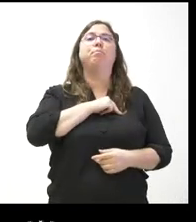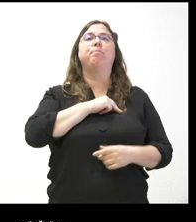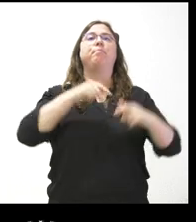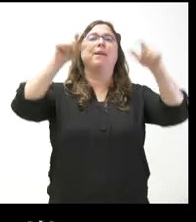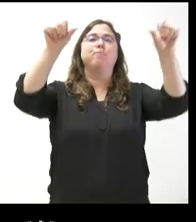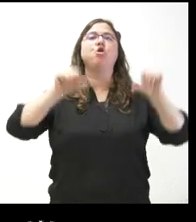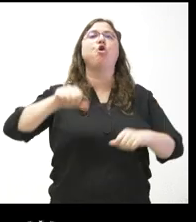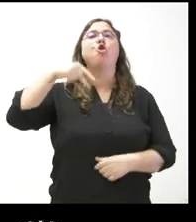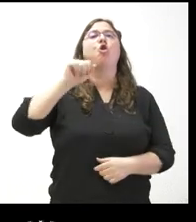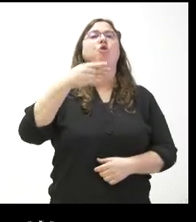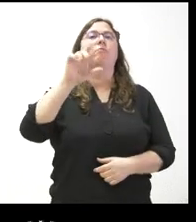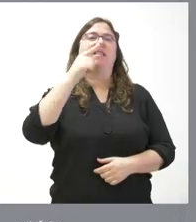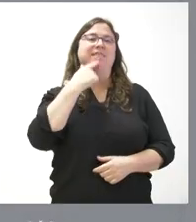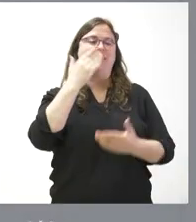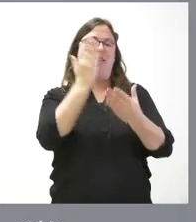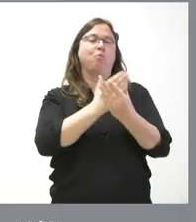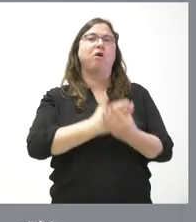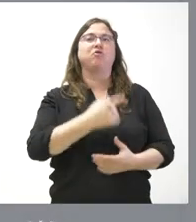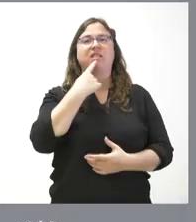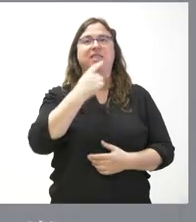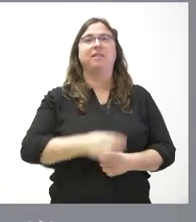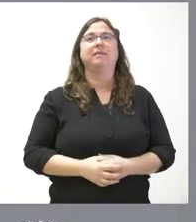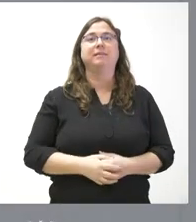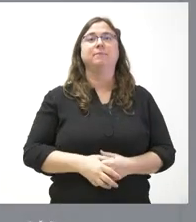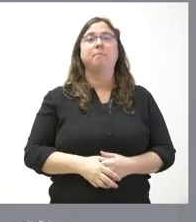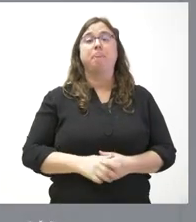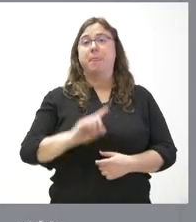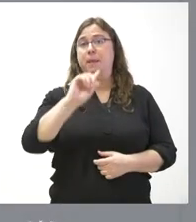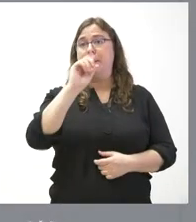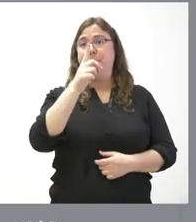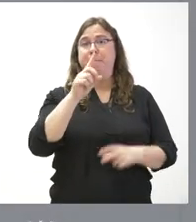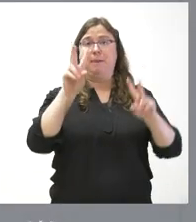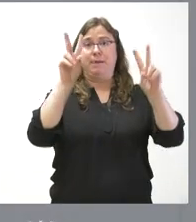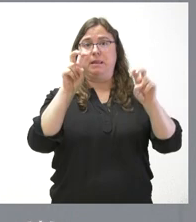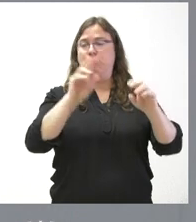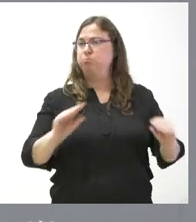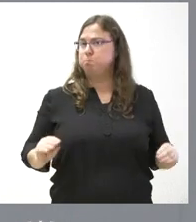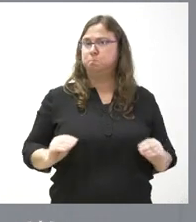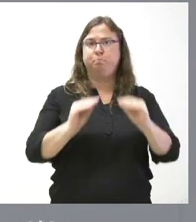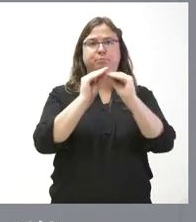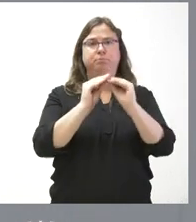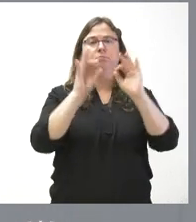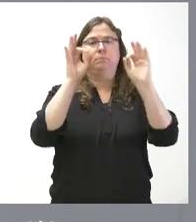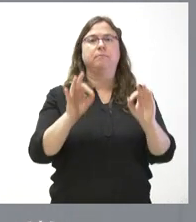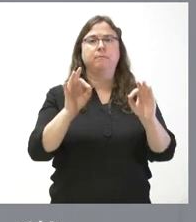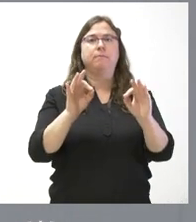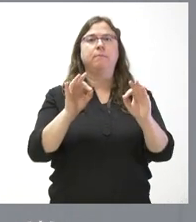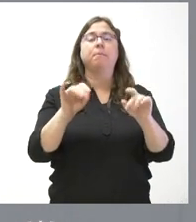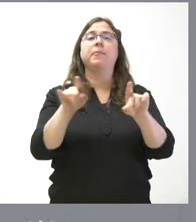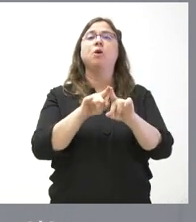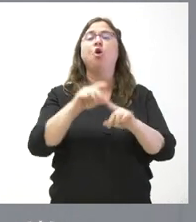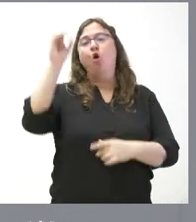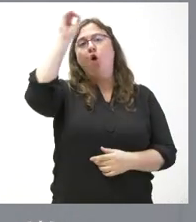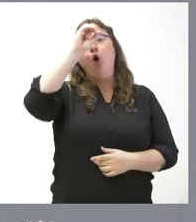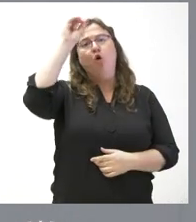convocatoria. Gracias. Pues el primero de los temas, nosotros aquí coincidimos plenamente con la posición que